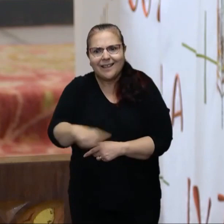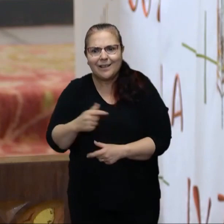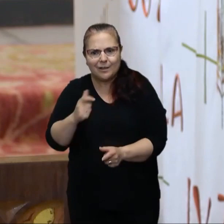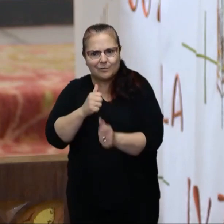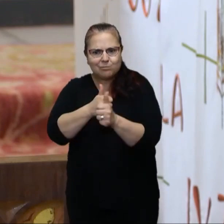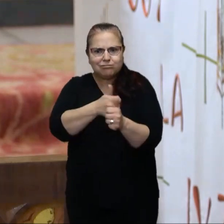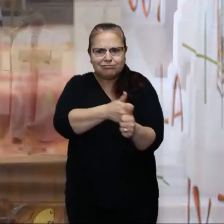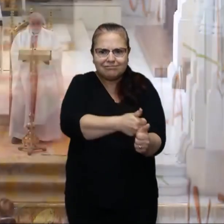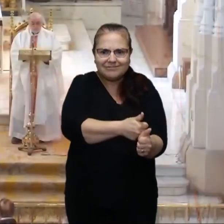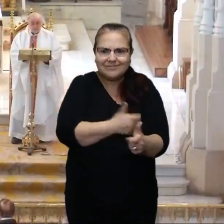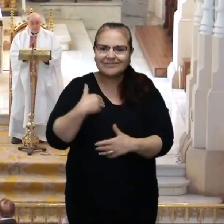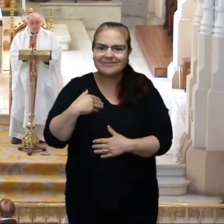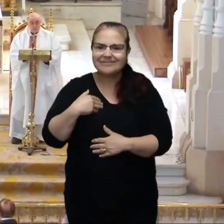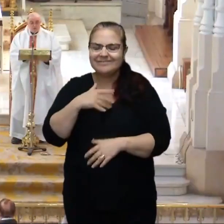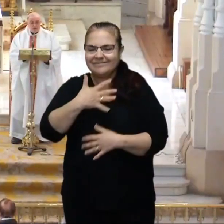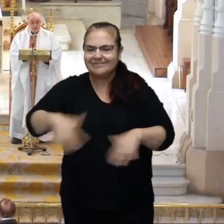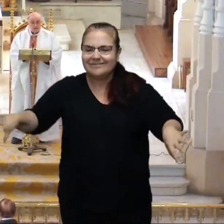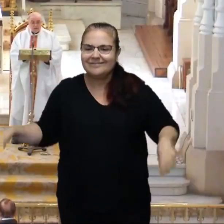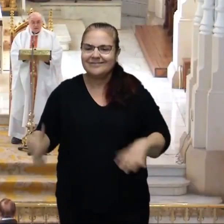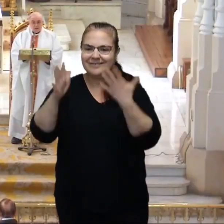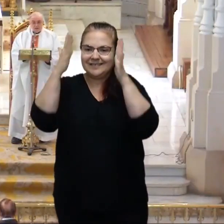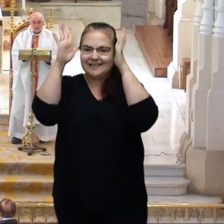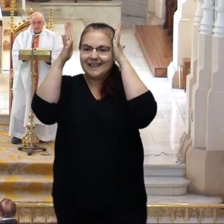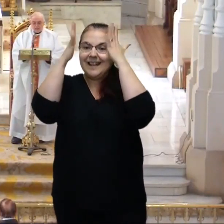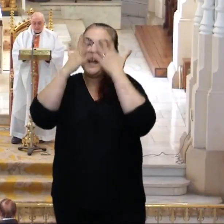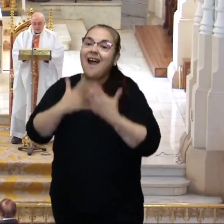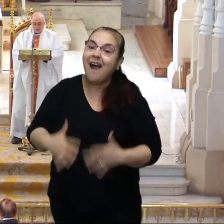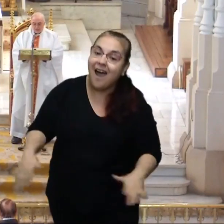¡Aleluya!